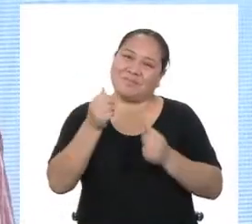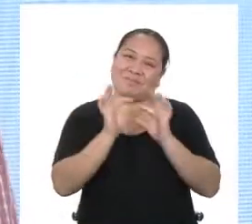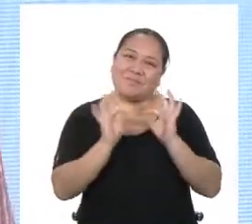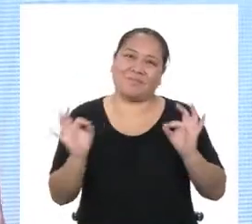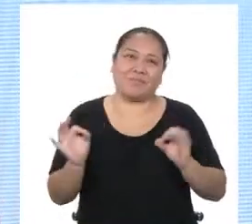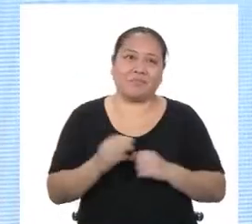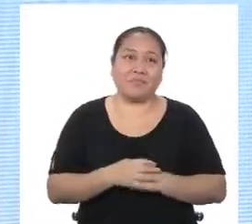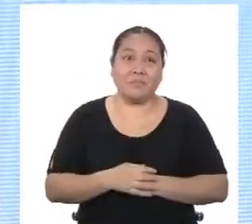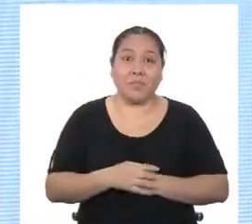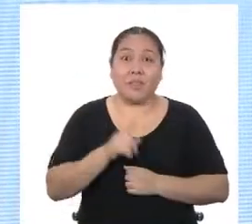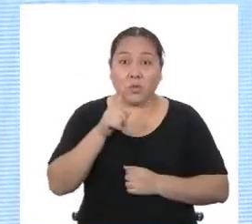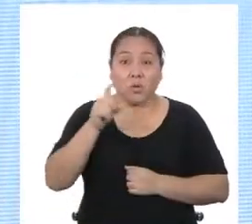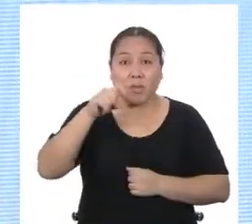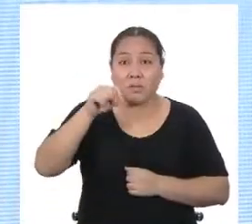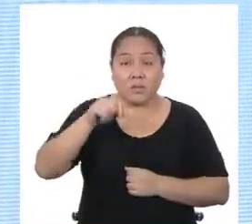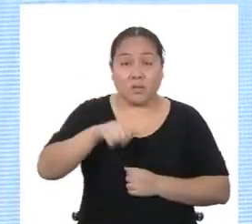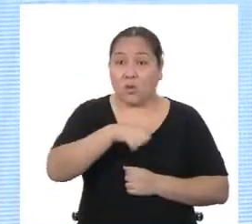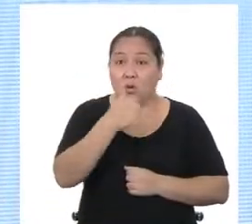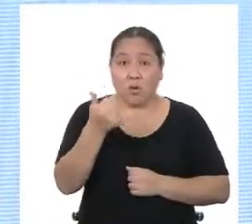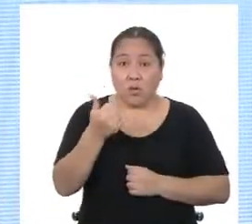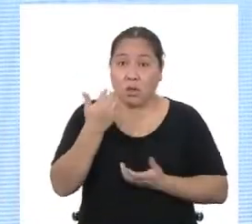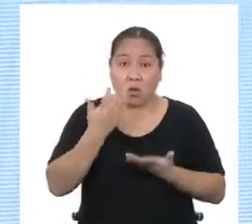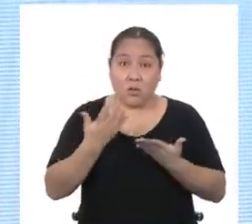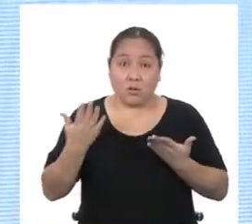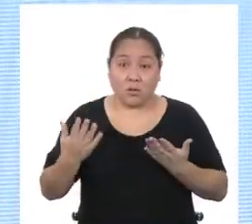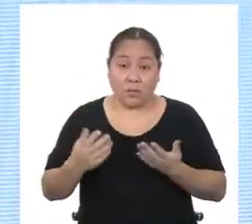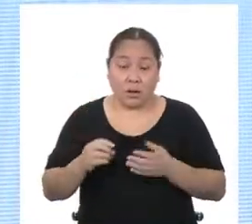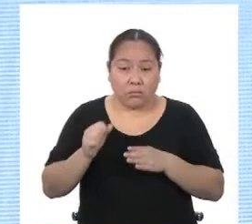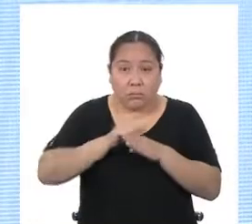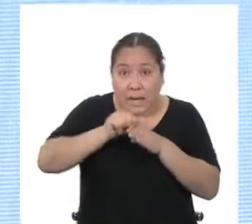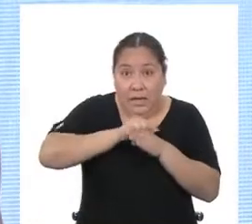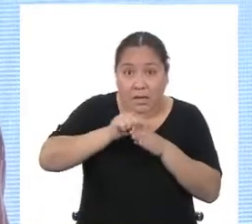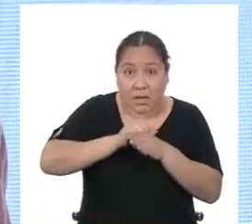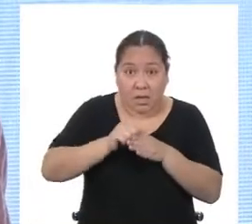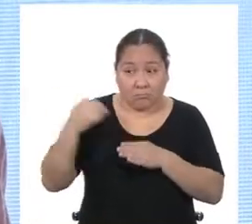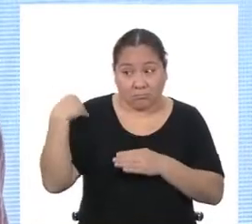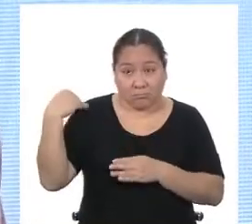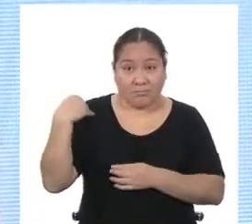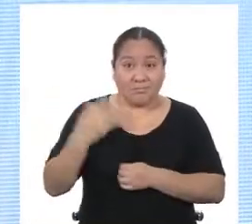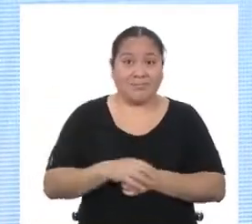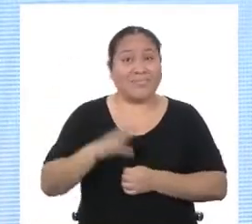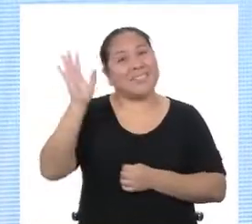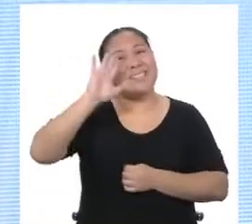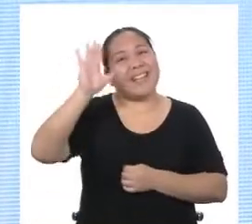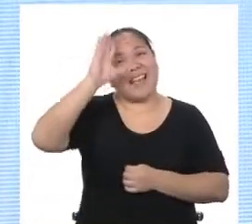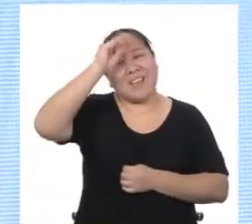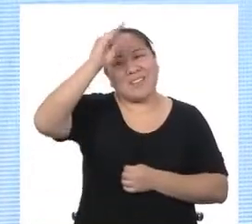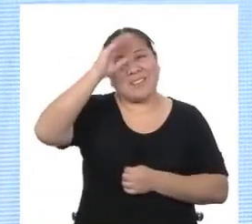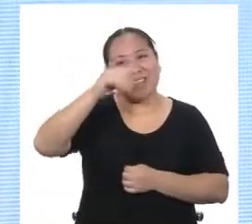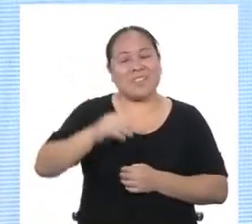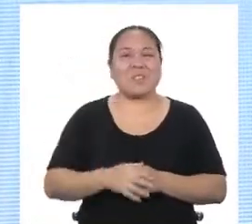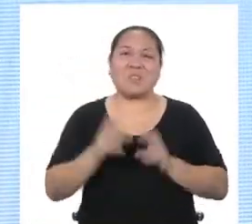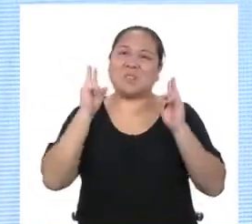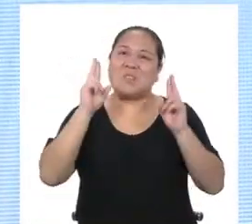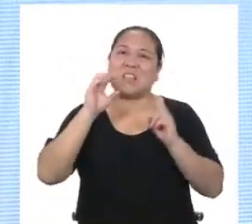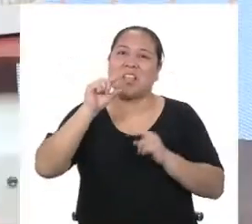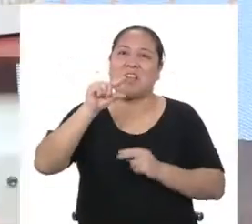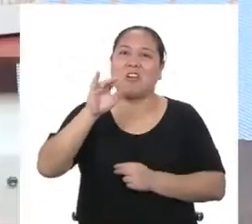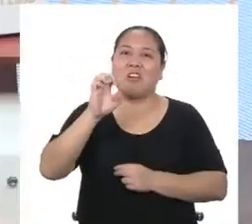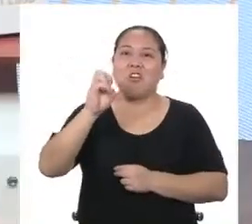Más bien, si necesitas ayuda para repasar, no dudes en llamarme. ¡Chao, chicas y chicos! ¡Suerte con geometría!